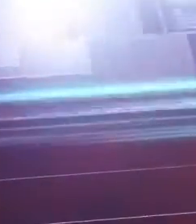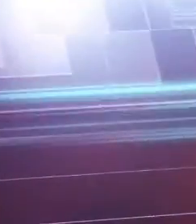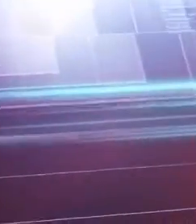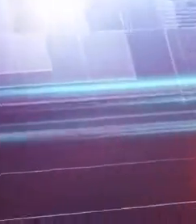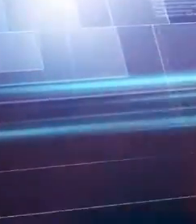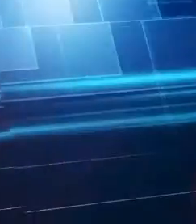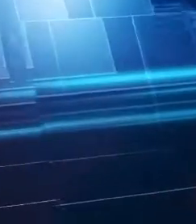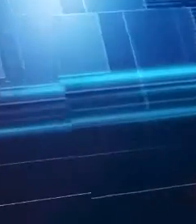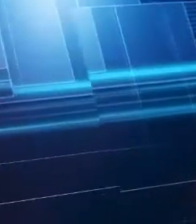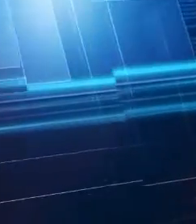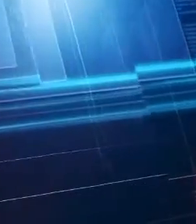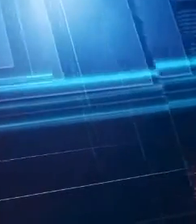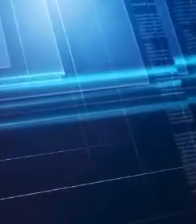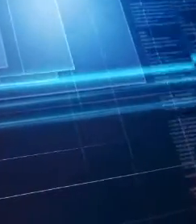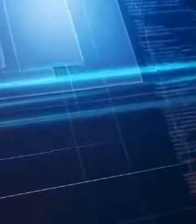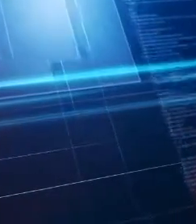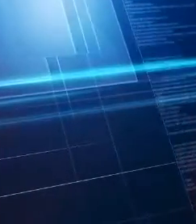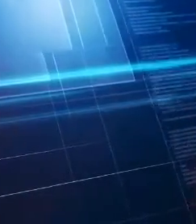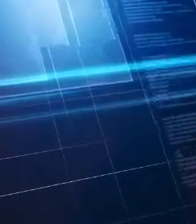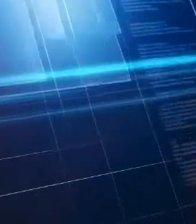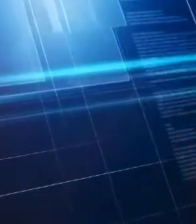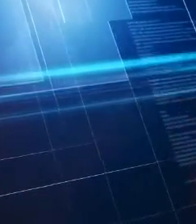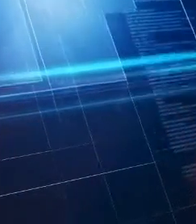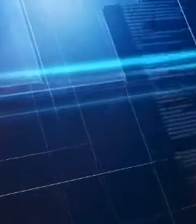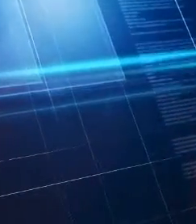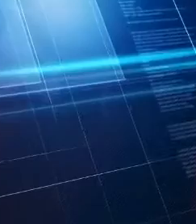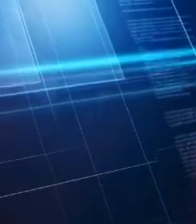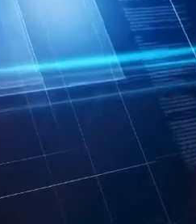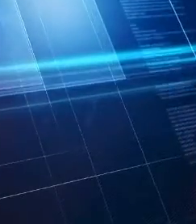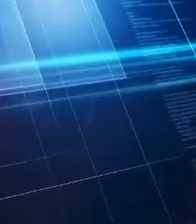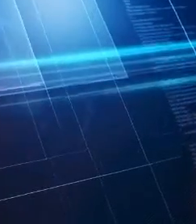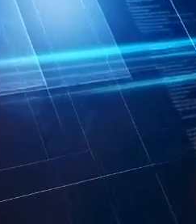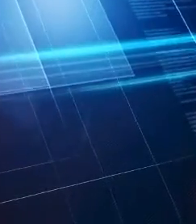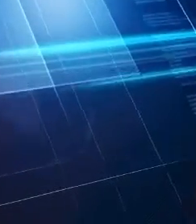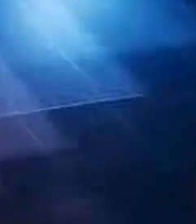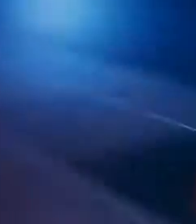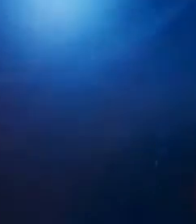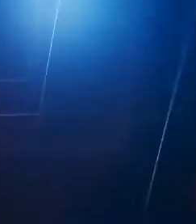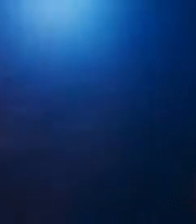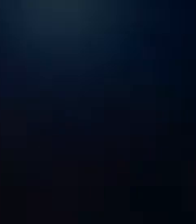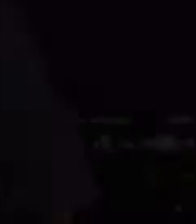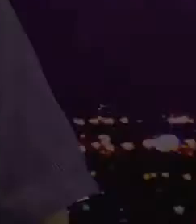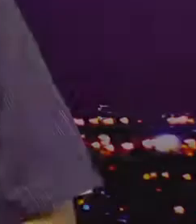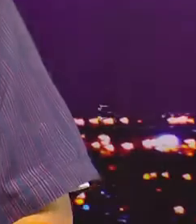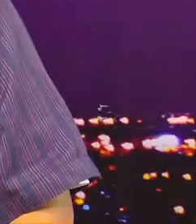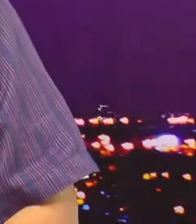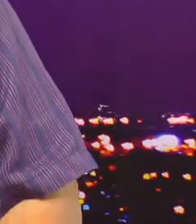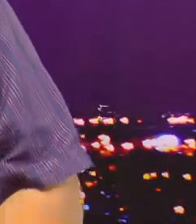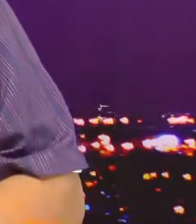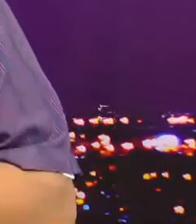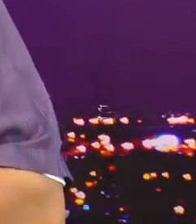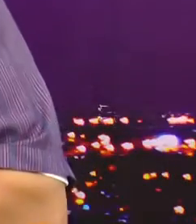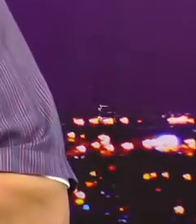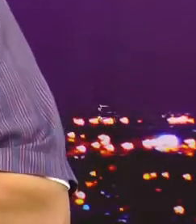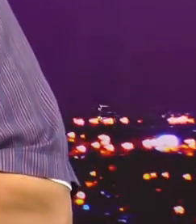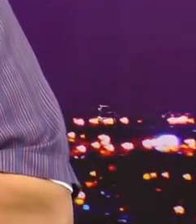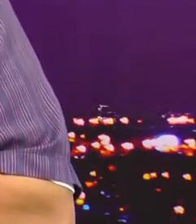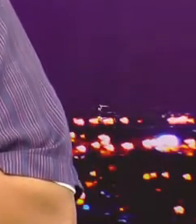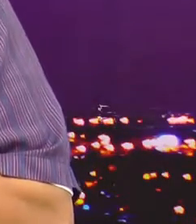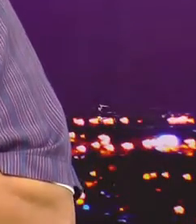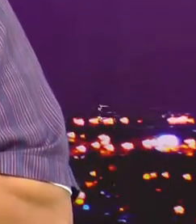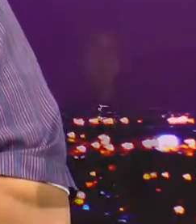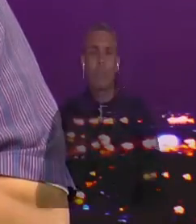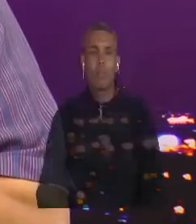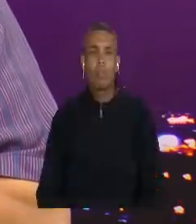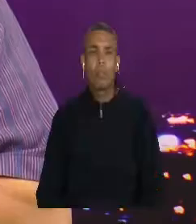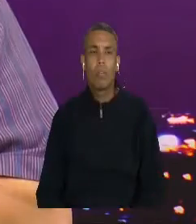Iluminación Yariguíes, Yariguíes, Último segmento del primer plano